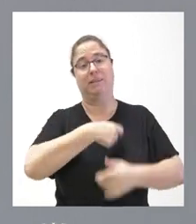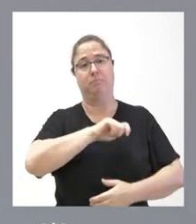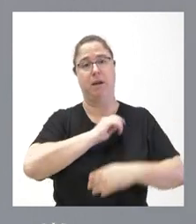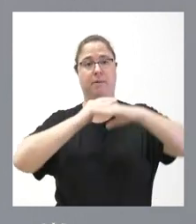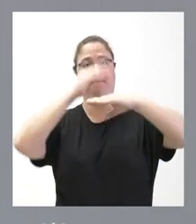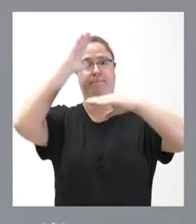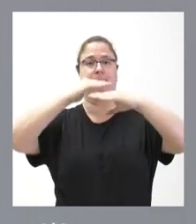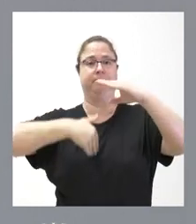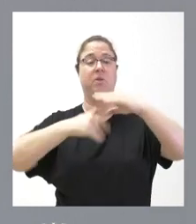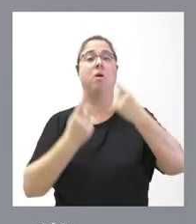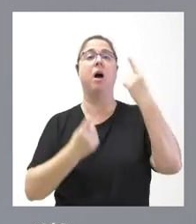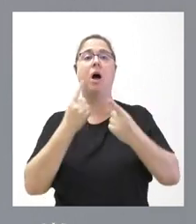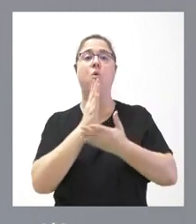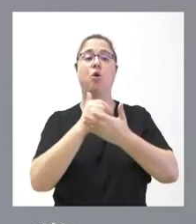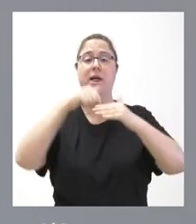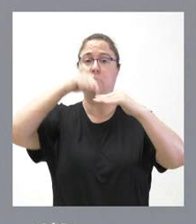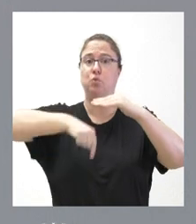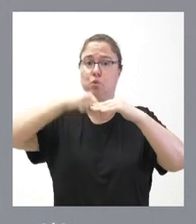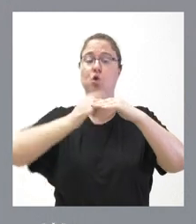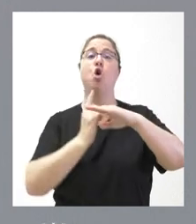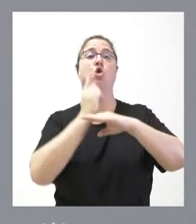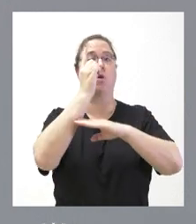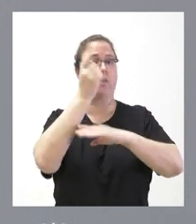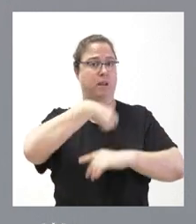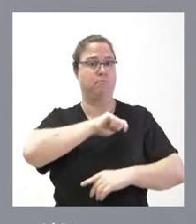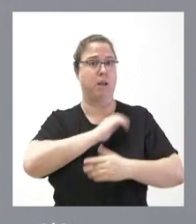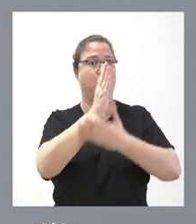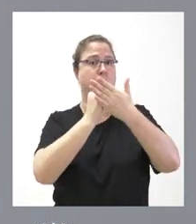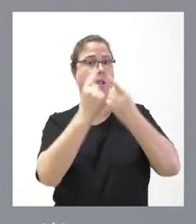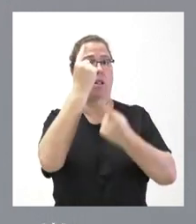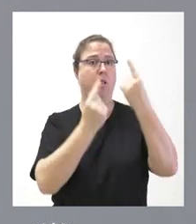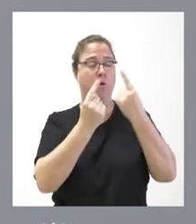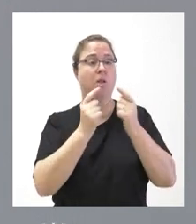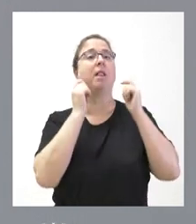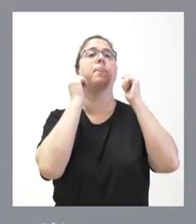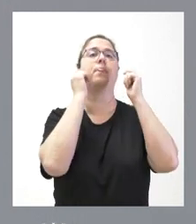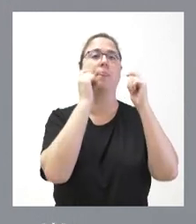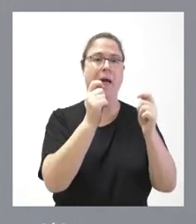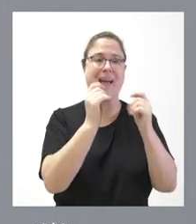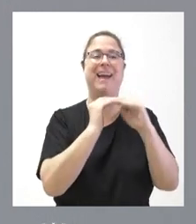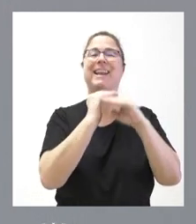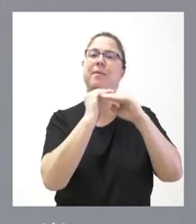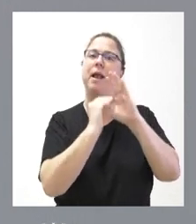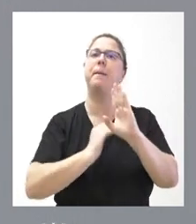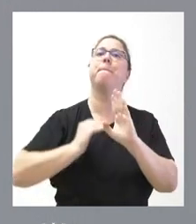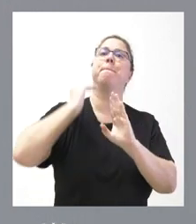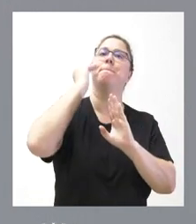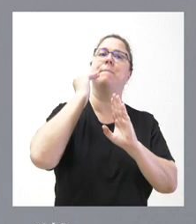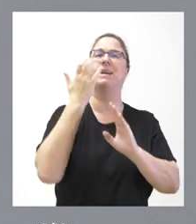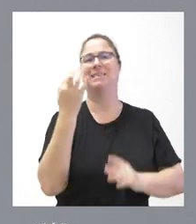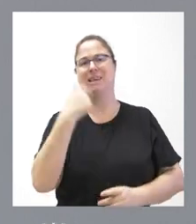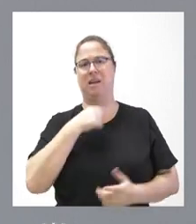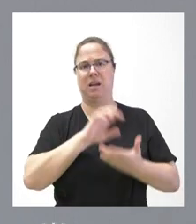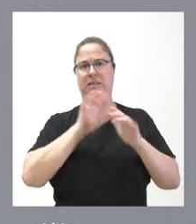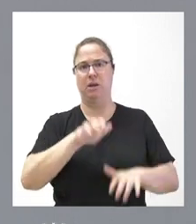hay comunidades autónomas del sur de España y del norte de España que han sido catalogadas con más nivel de ayudas de lo que se ha catalogado a